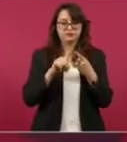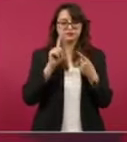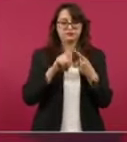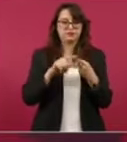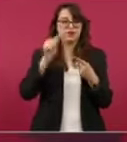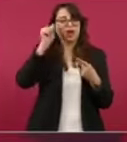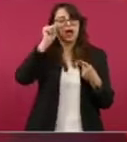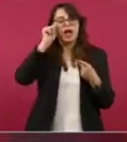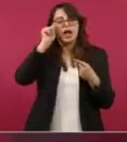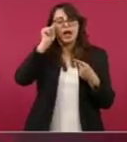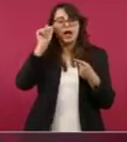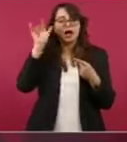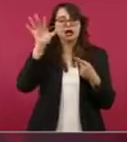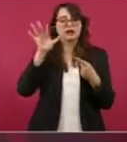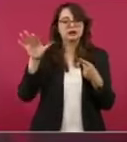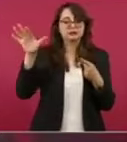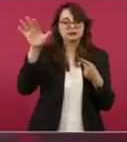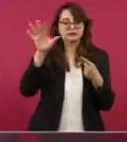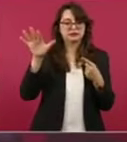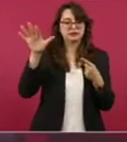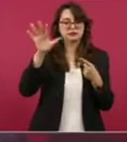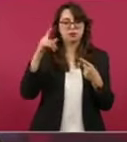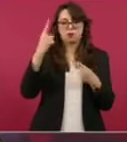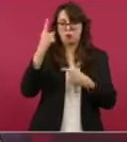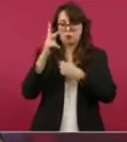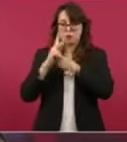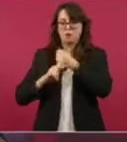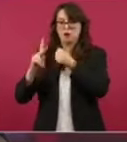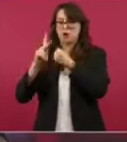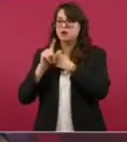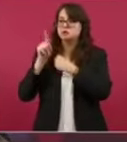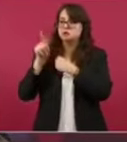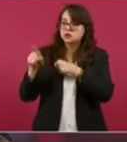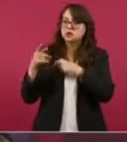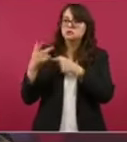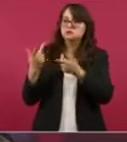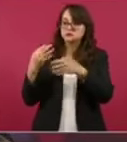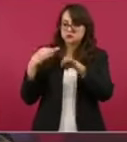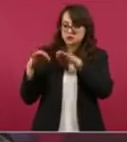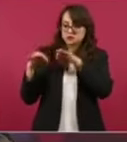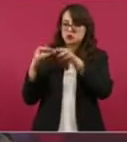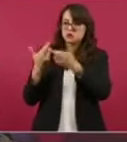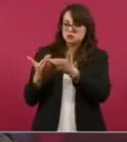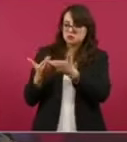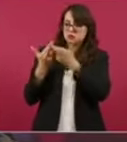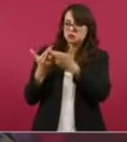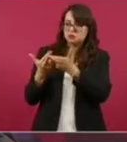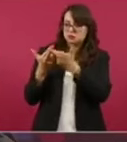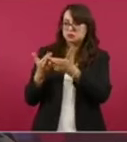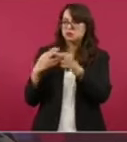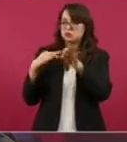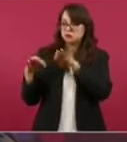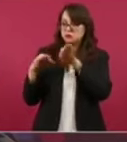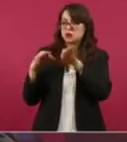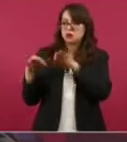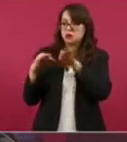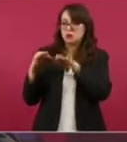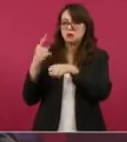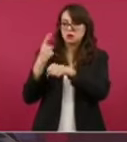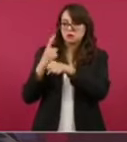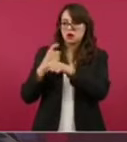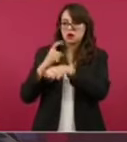Singapur. Y México,